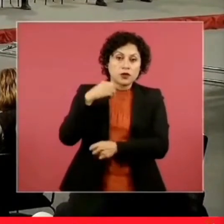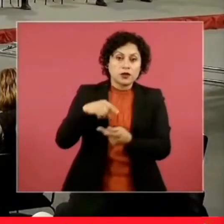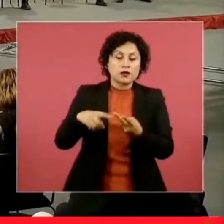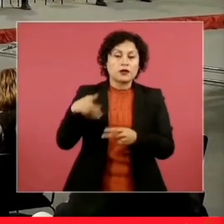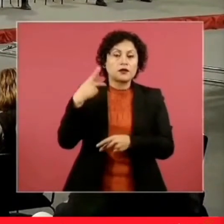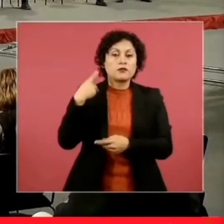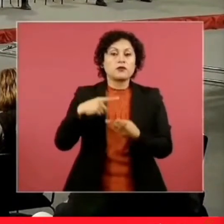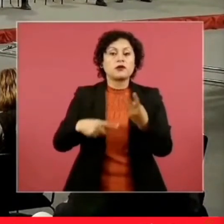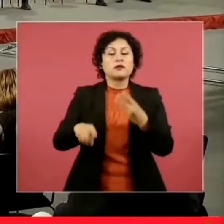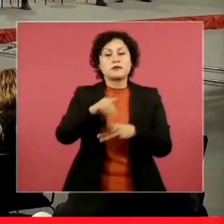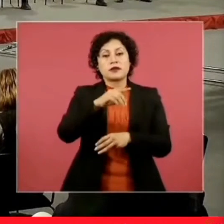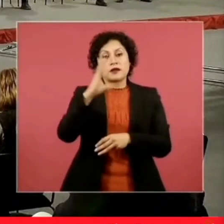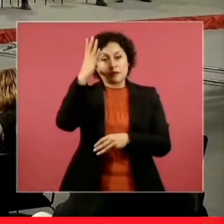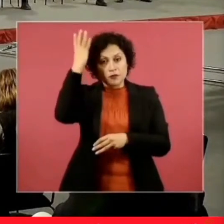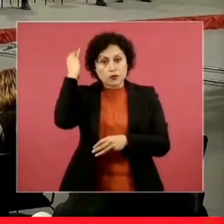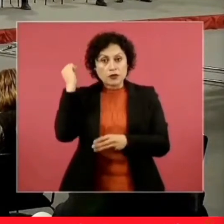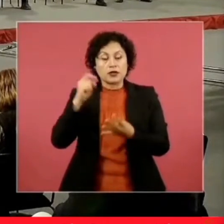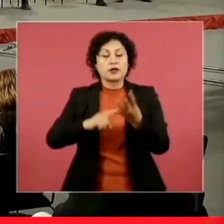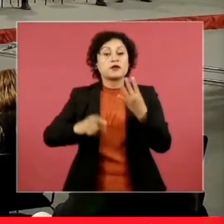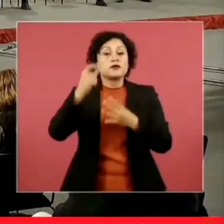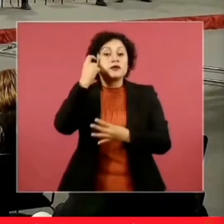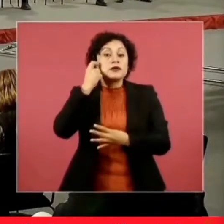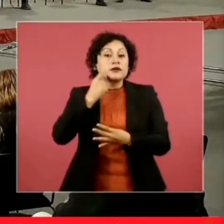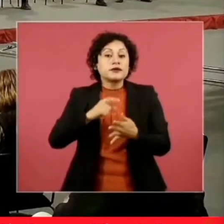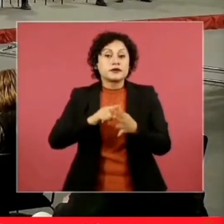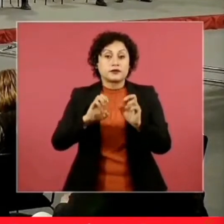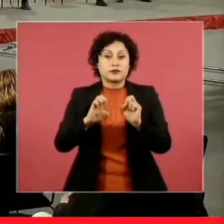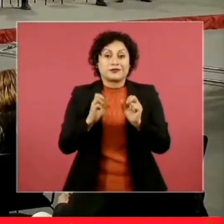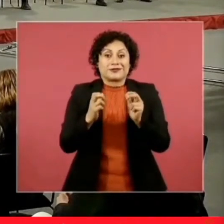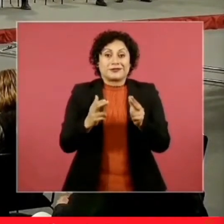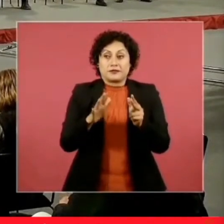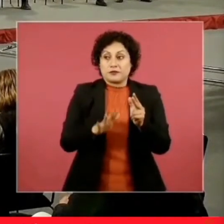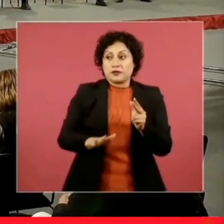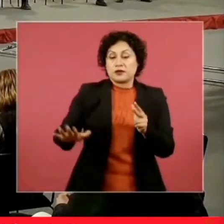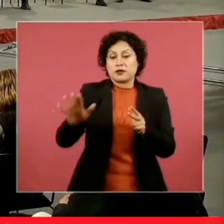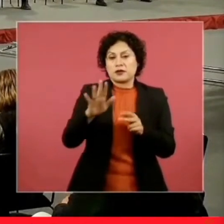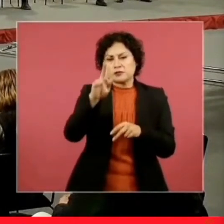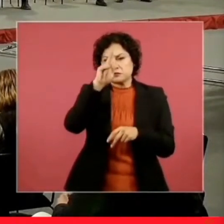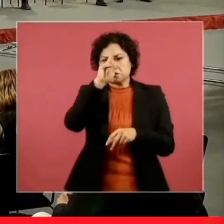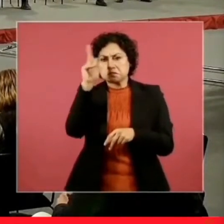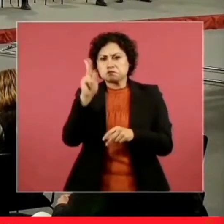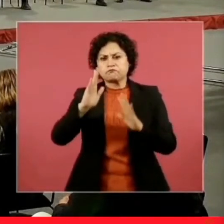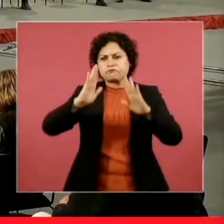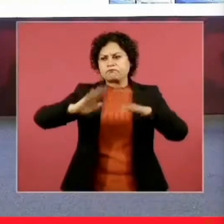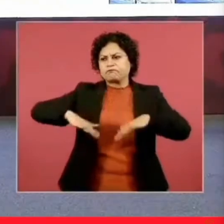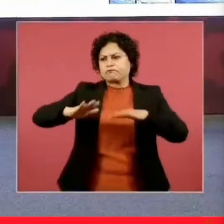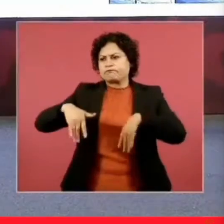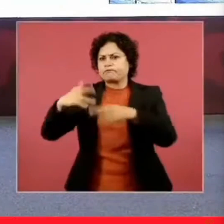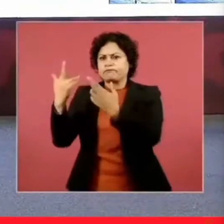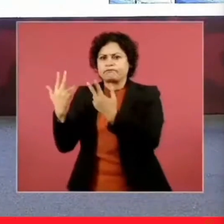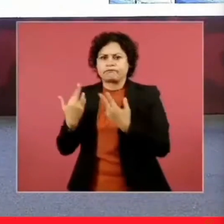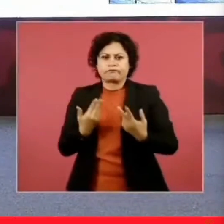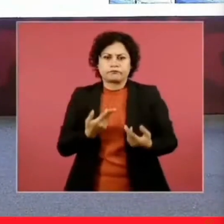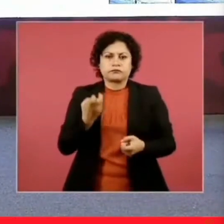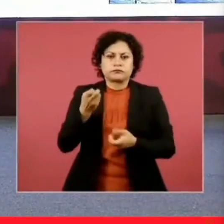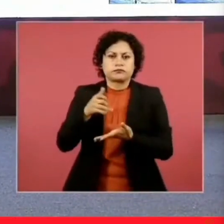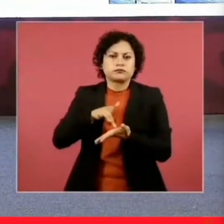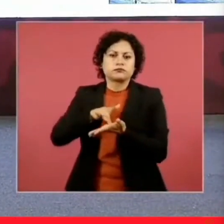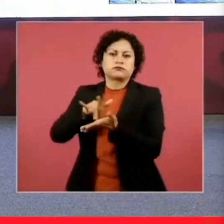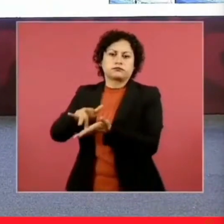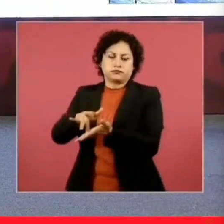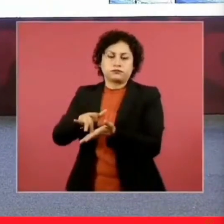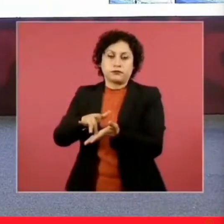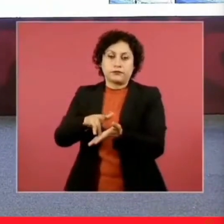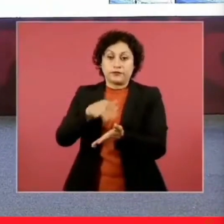Morelos, Guerrero, Chiapas, donde se subieron el mayor número de afectaciones y ratificar que este año se